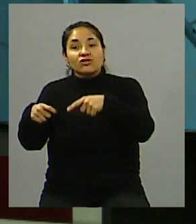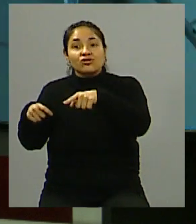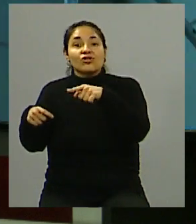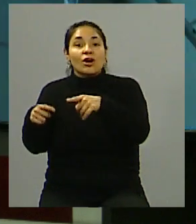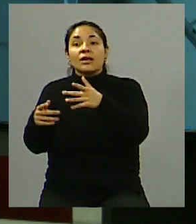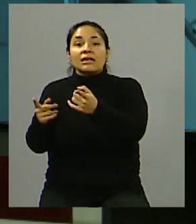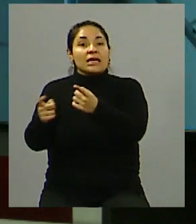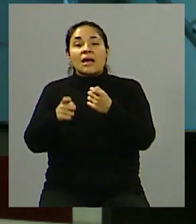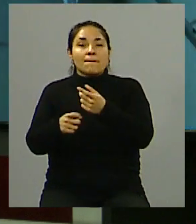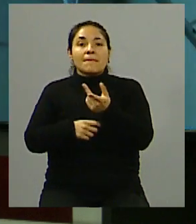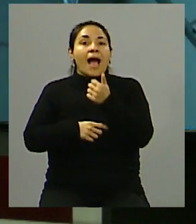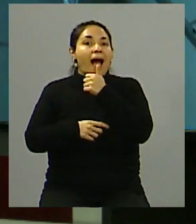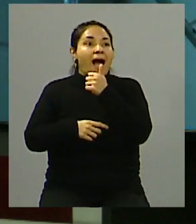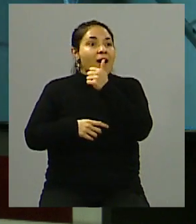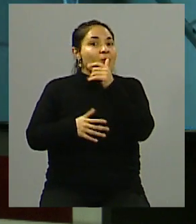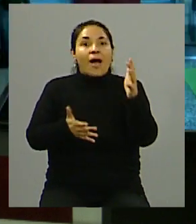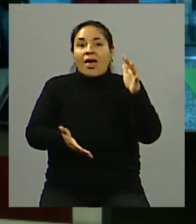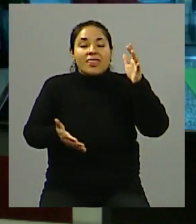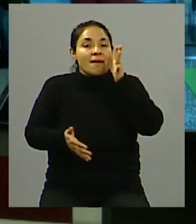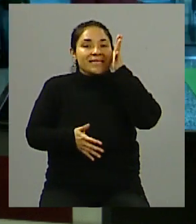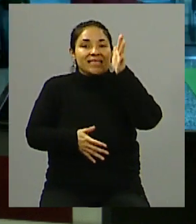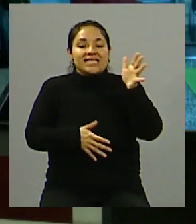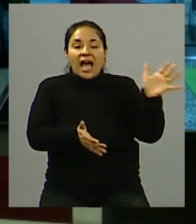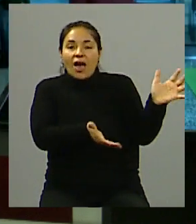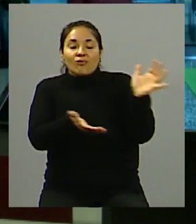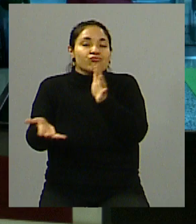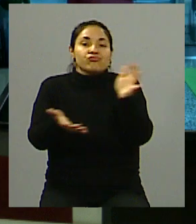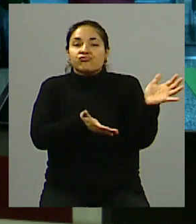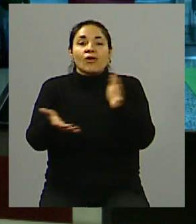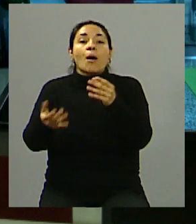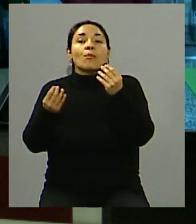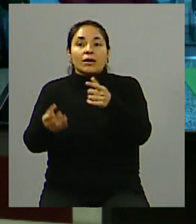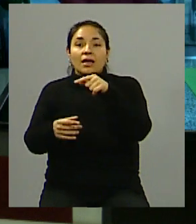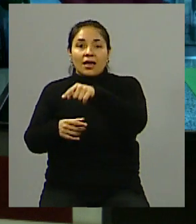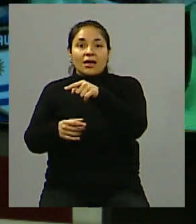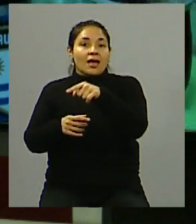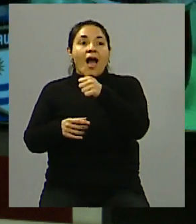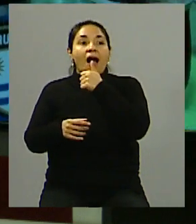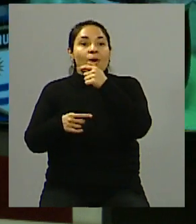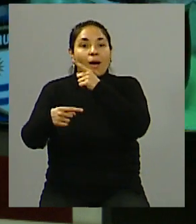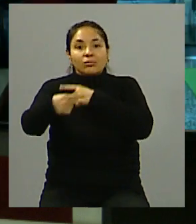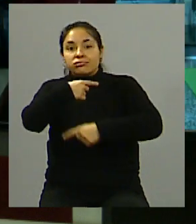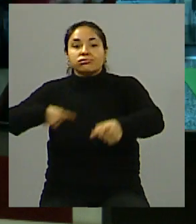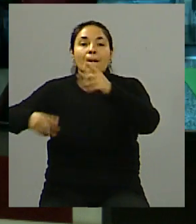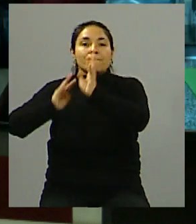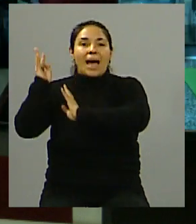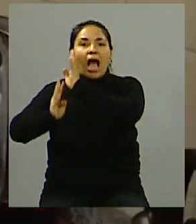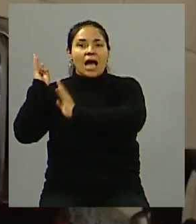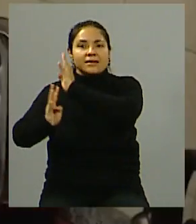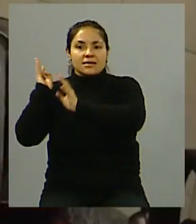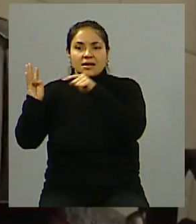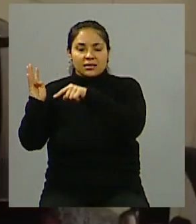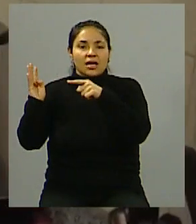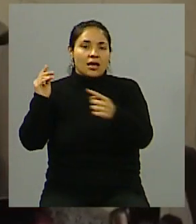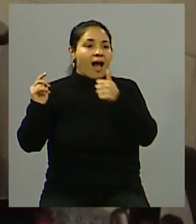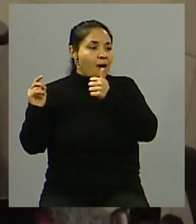requerir de unas cantidades de agua impresionantes. Porque, bueno, un data center básicamente necesita agua para enfriar esas máquinas que van a estar funcionando como